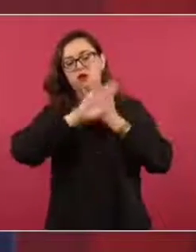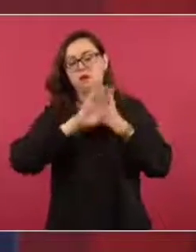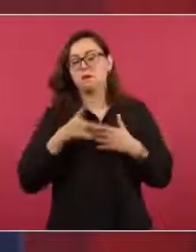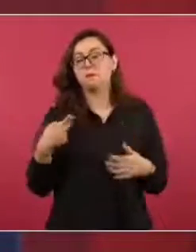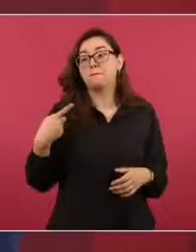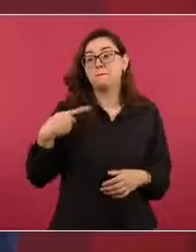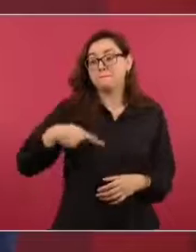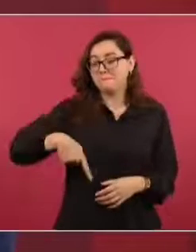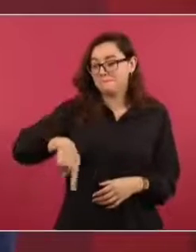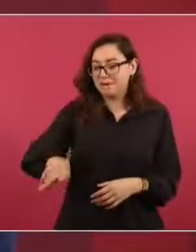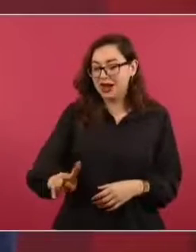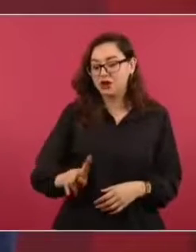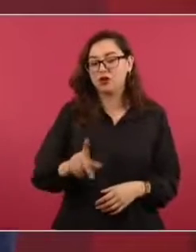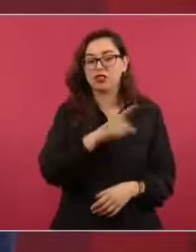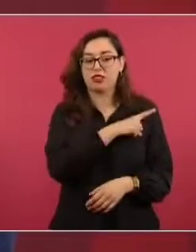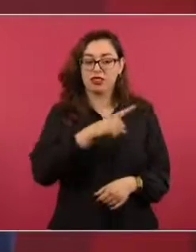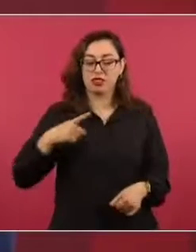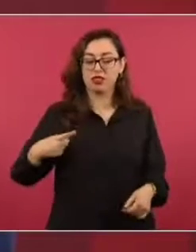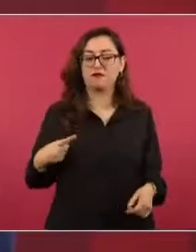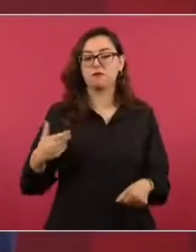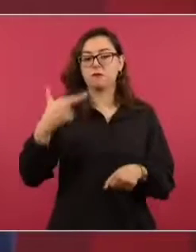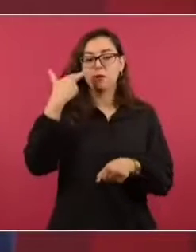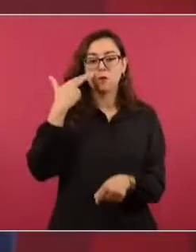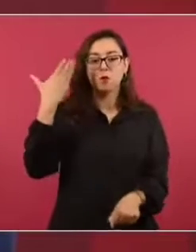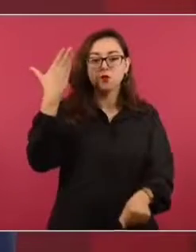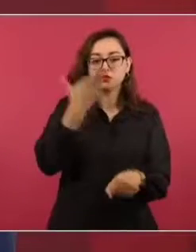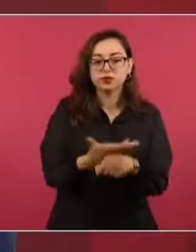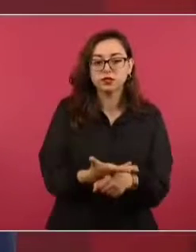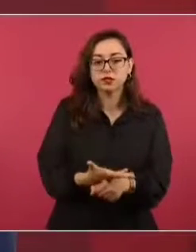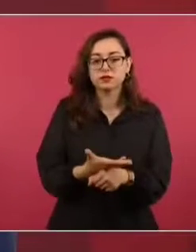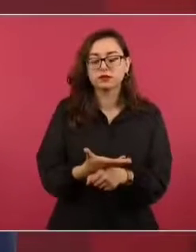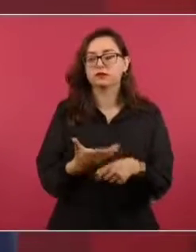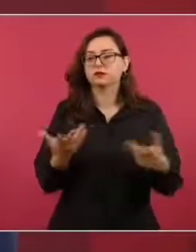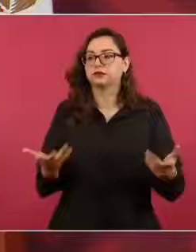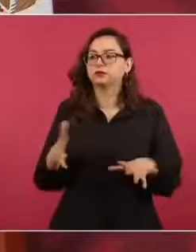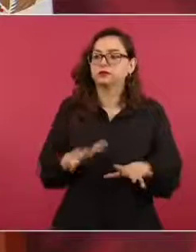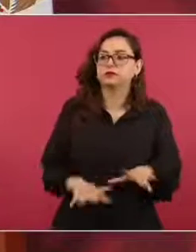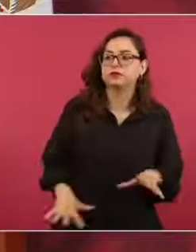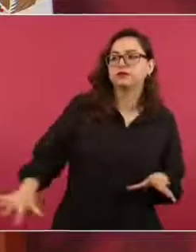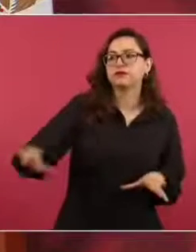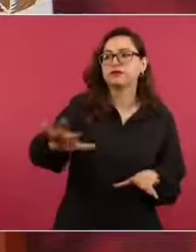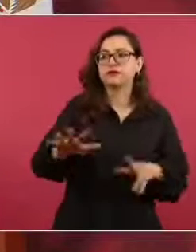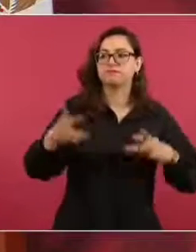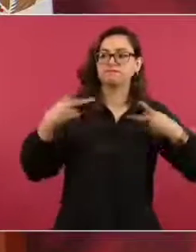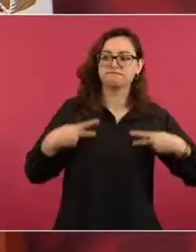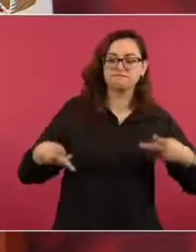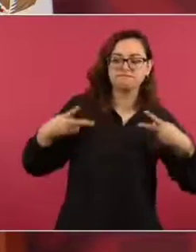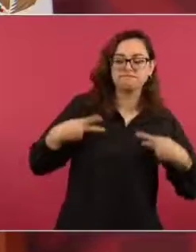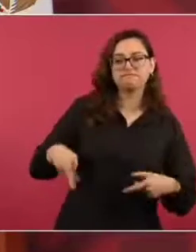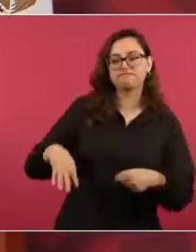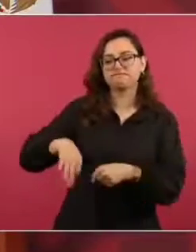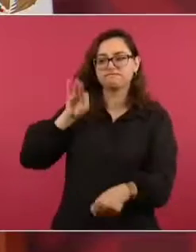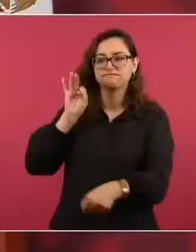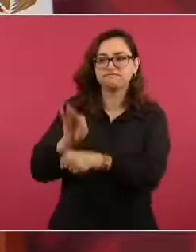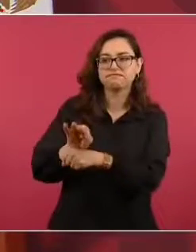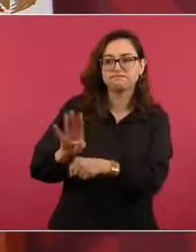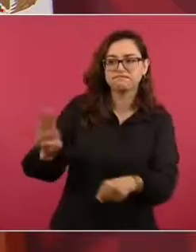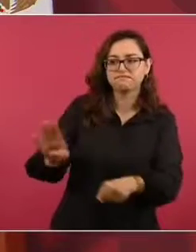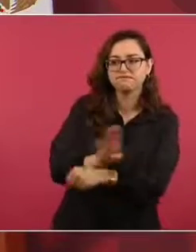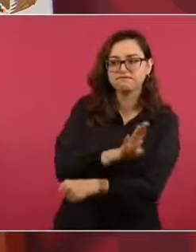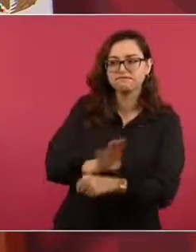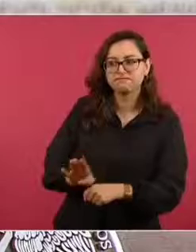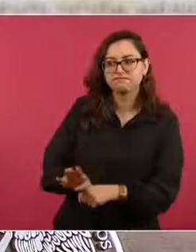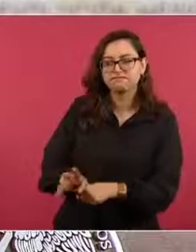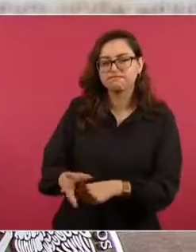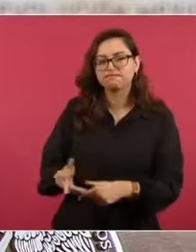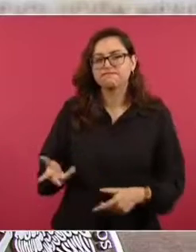estar apartando en el debate, en